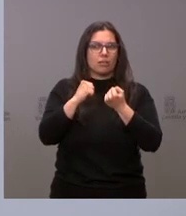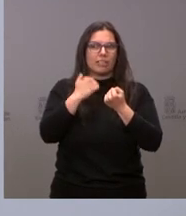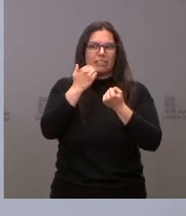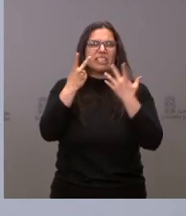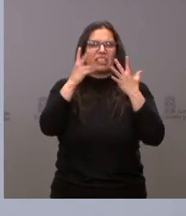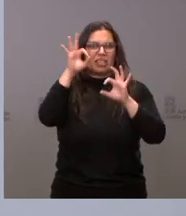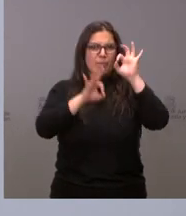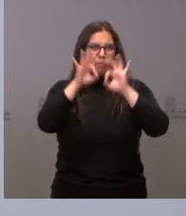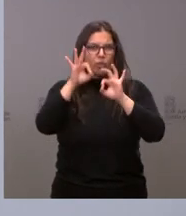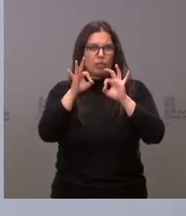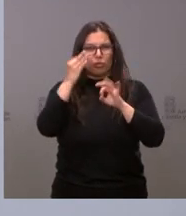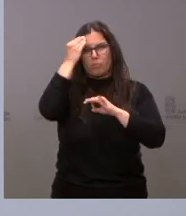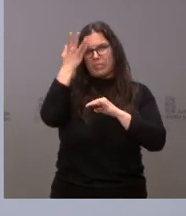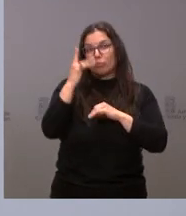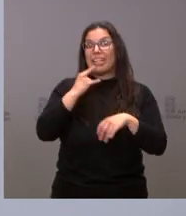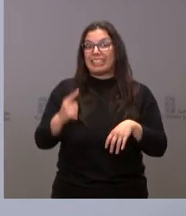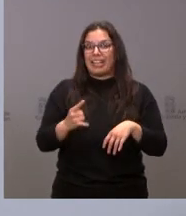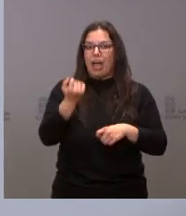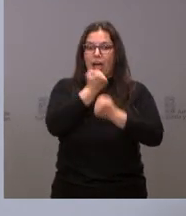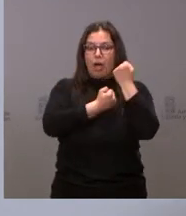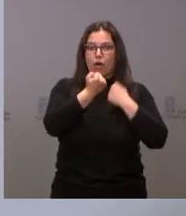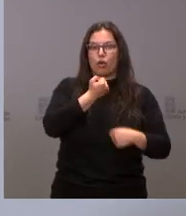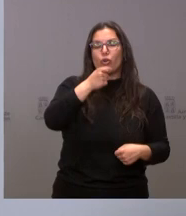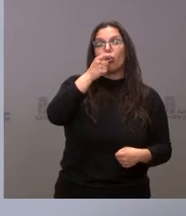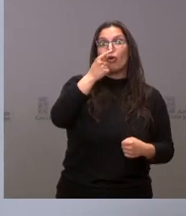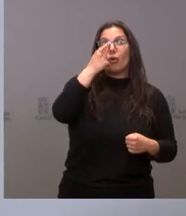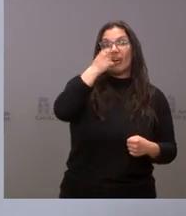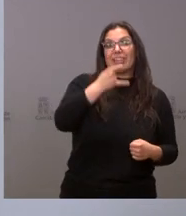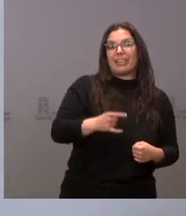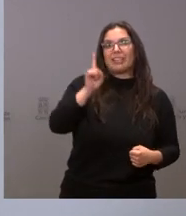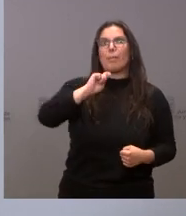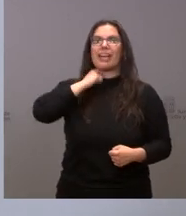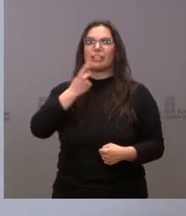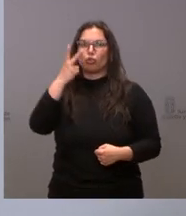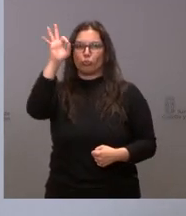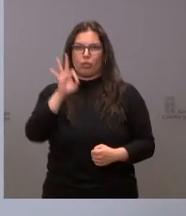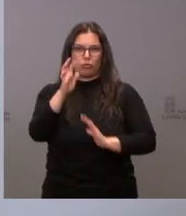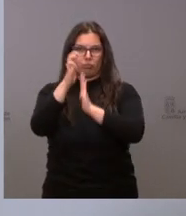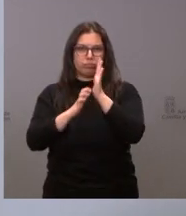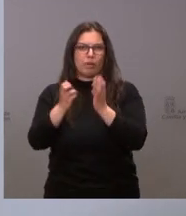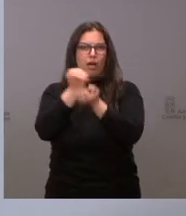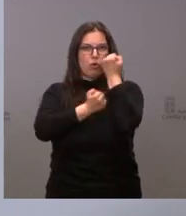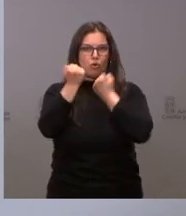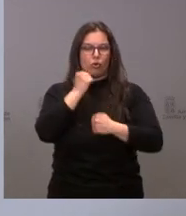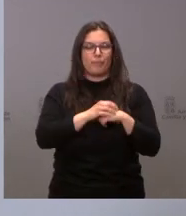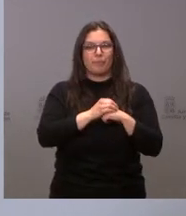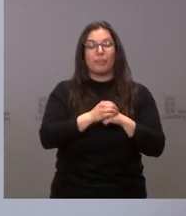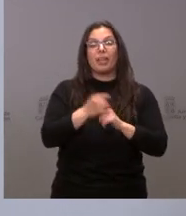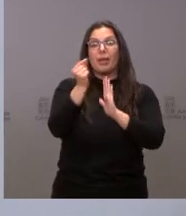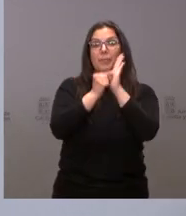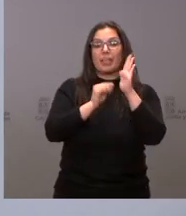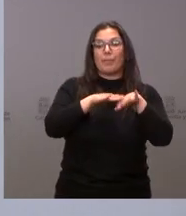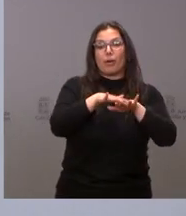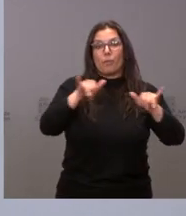% estimado en la electricidad y un 2% en el gas. Medidas para compensar el